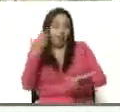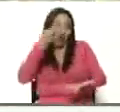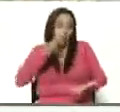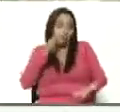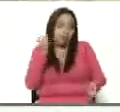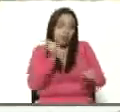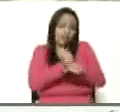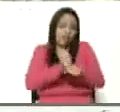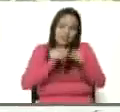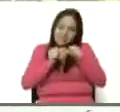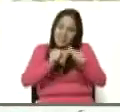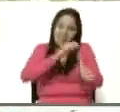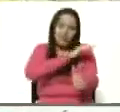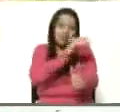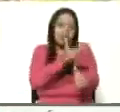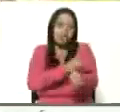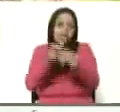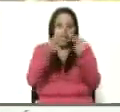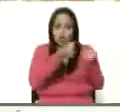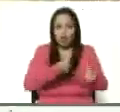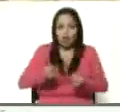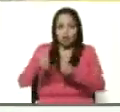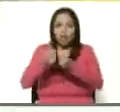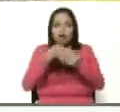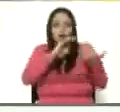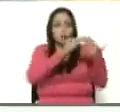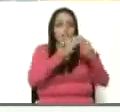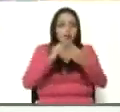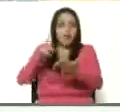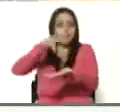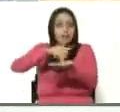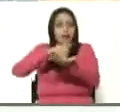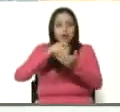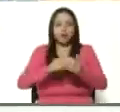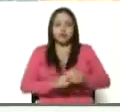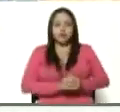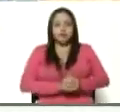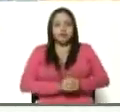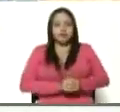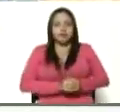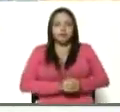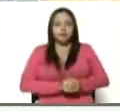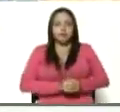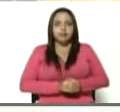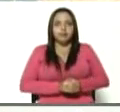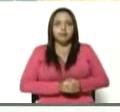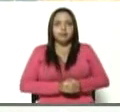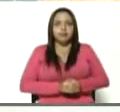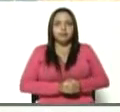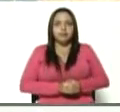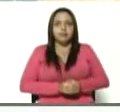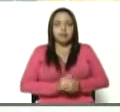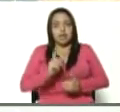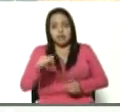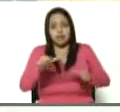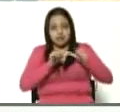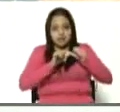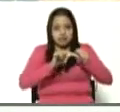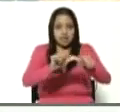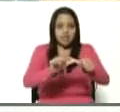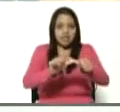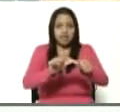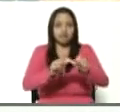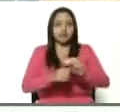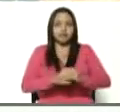seguir fortaleciendo la economía, nuestra comunidad, nuestra parroquia Tamaca y continuar con seguir